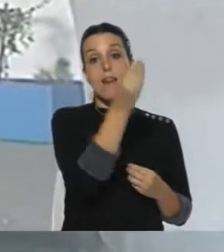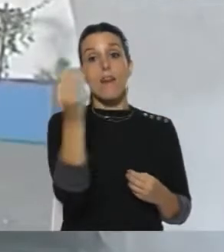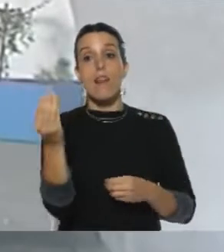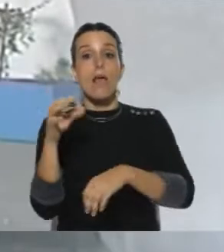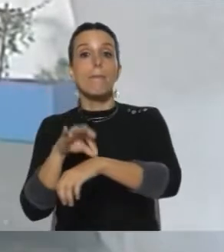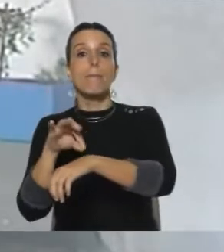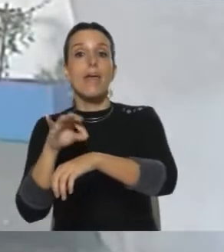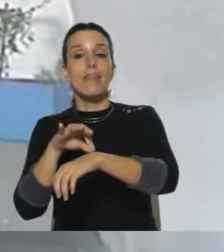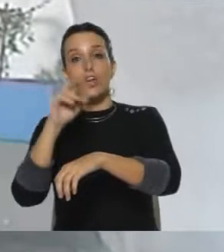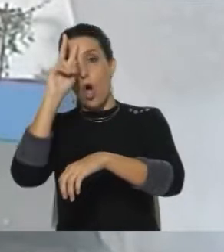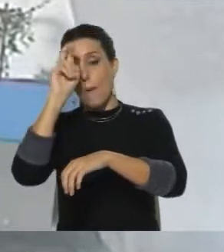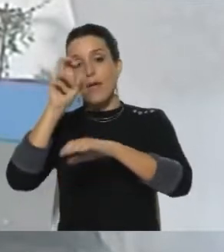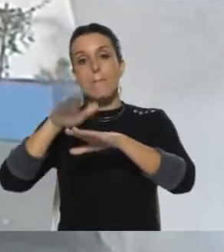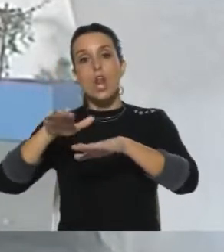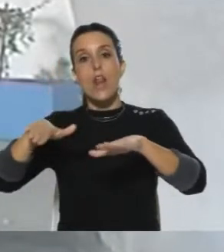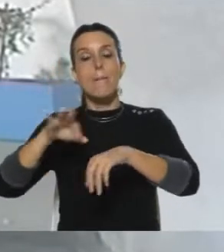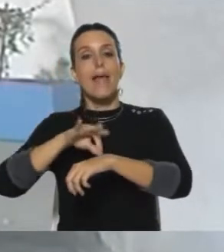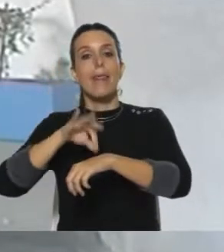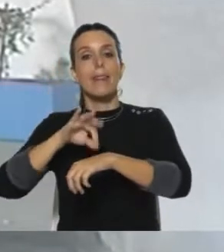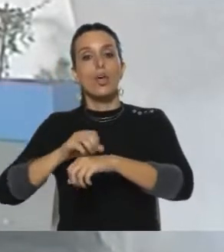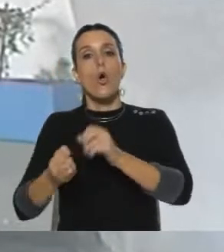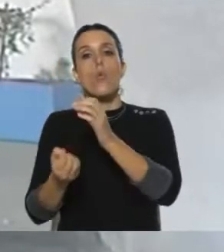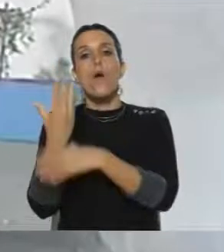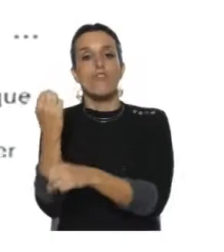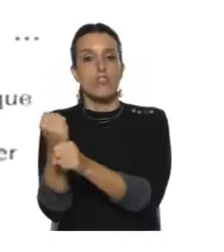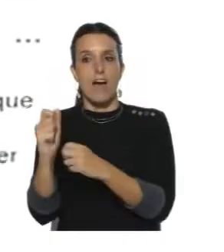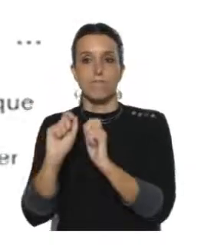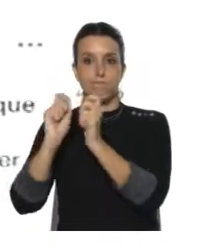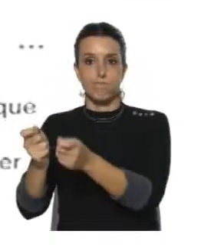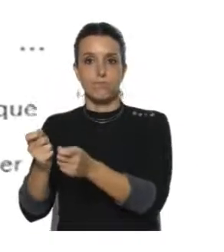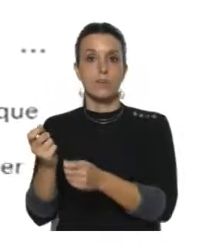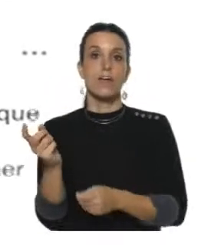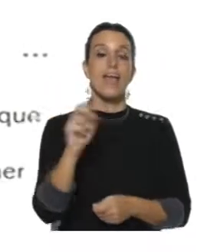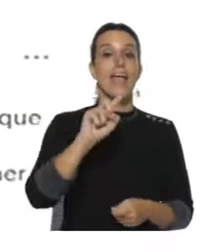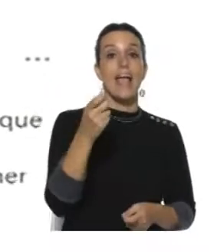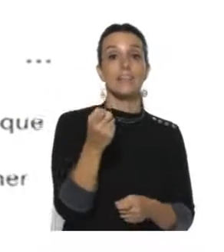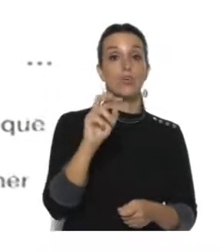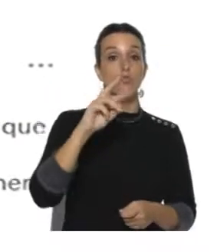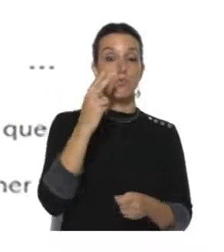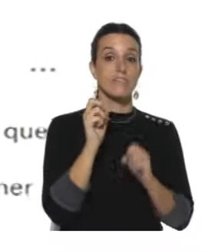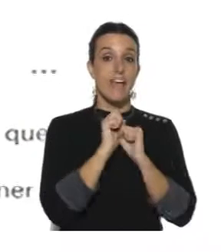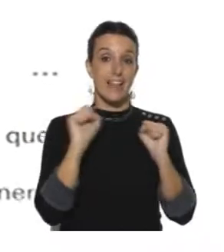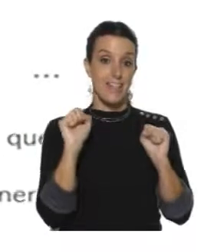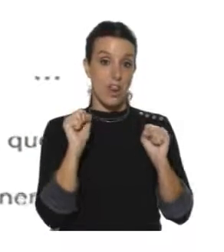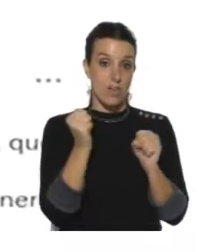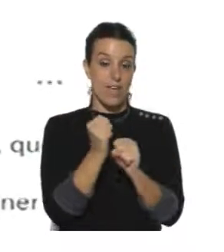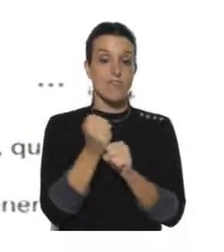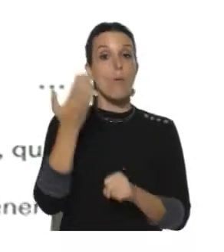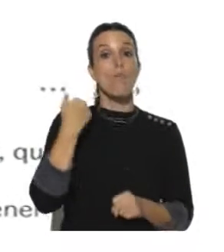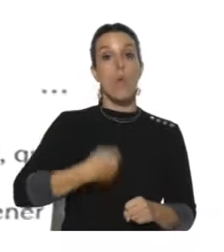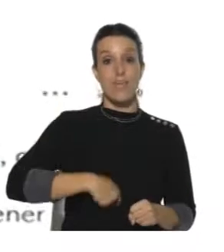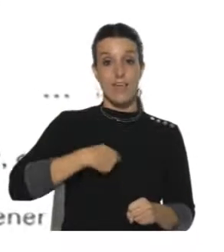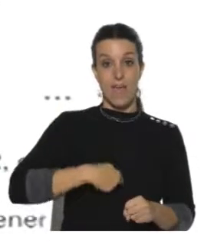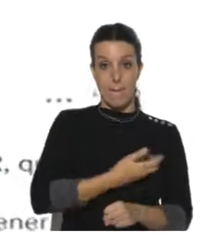médico en el Hospital Pereira Rosel y se le asignarán nuevas funciones. El ex subsecretario de Salud Pública durante la gestión de José Mujica como